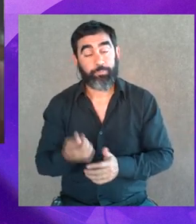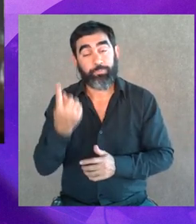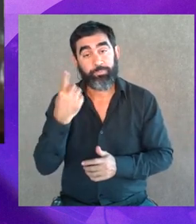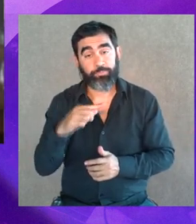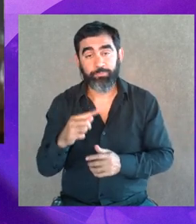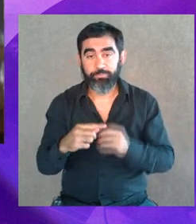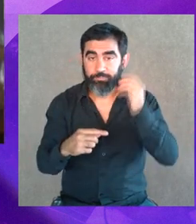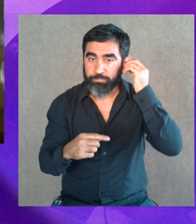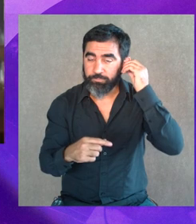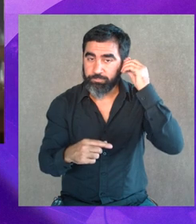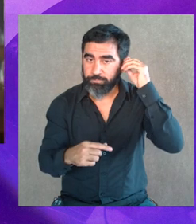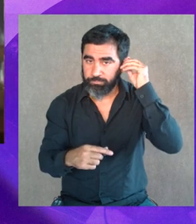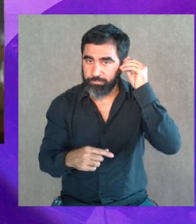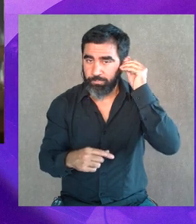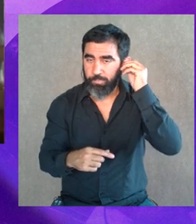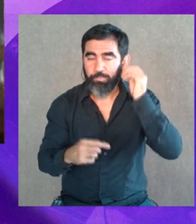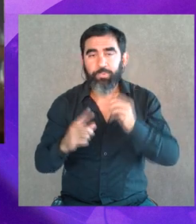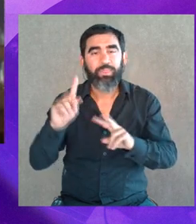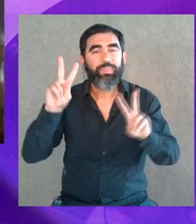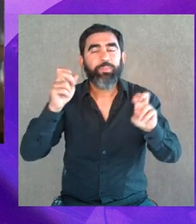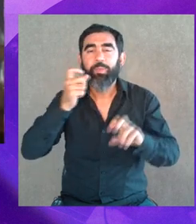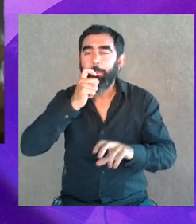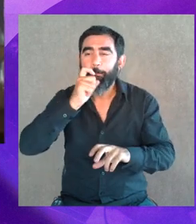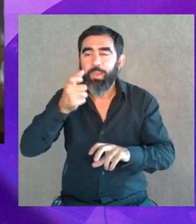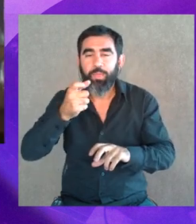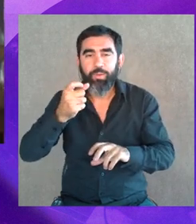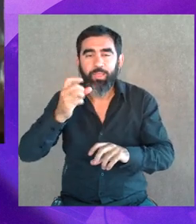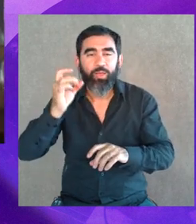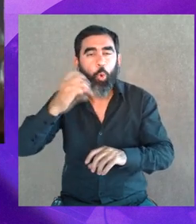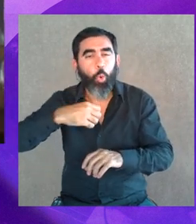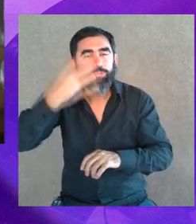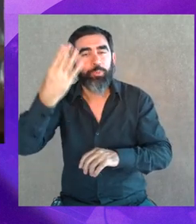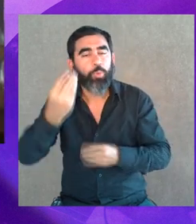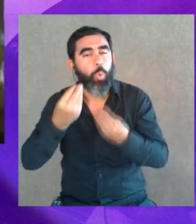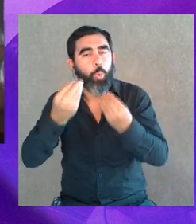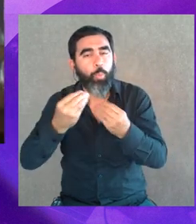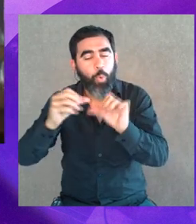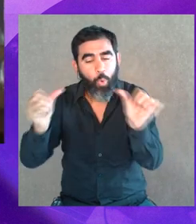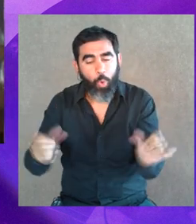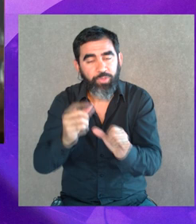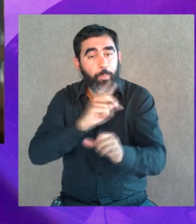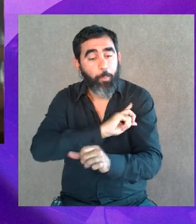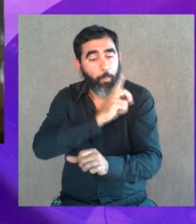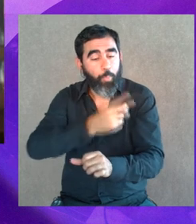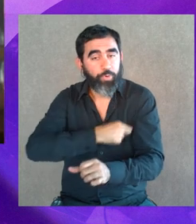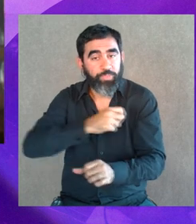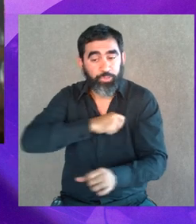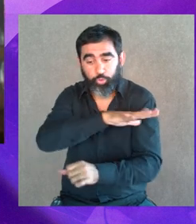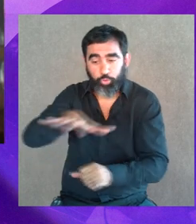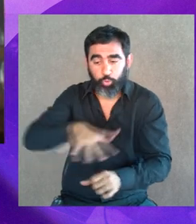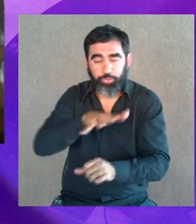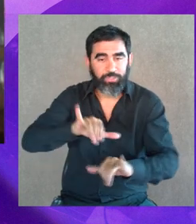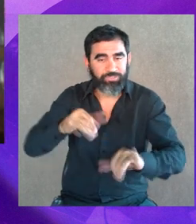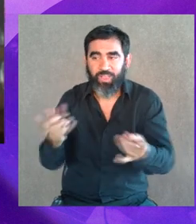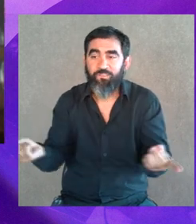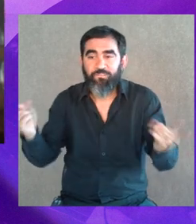Entonces, la concepción que tenemos acerca de cómo se estructura el poder en nuestra sociedad